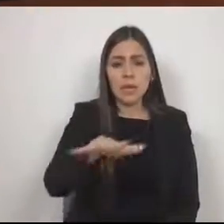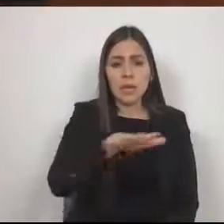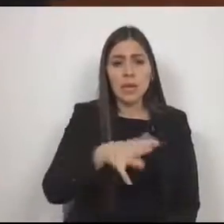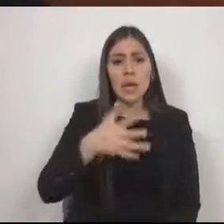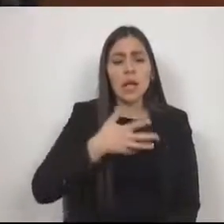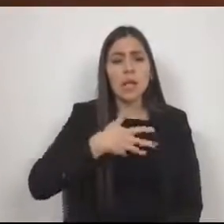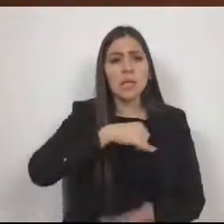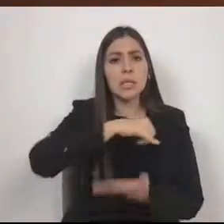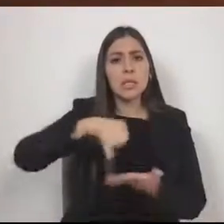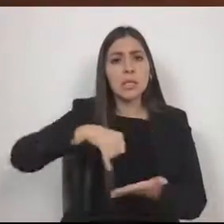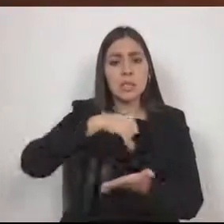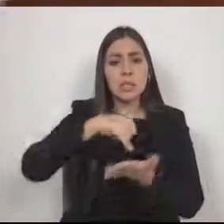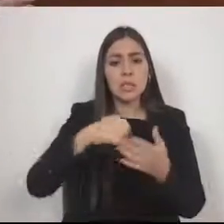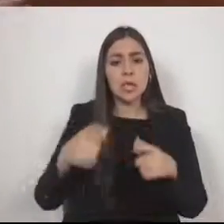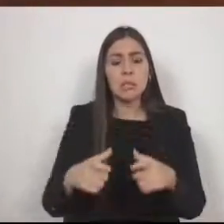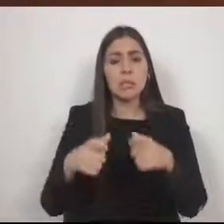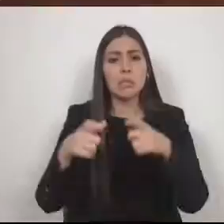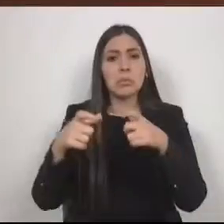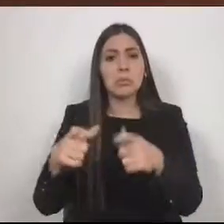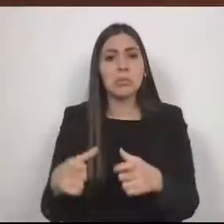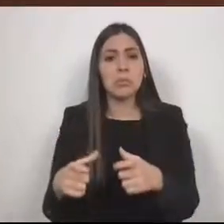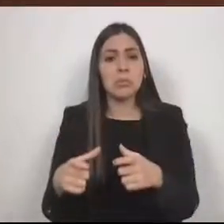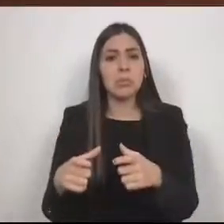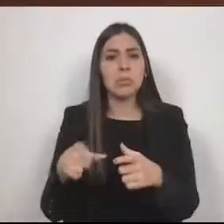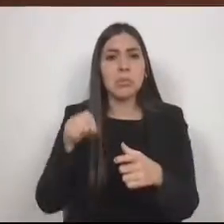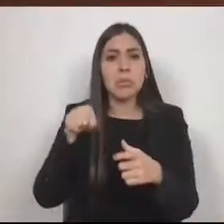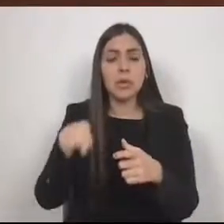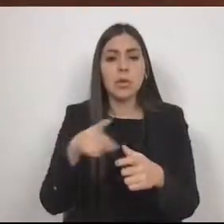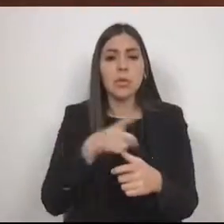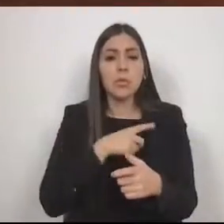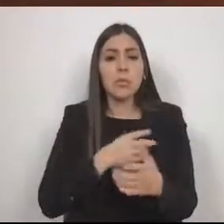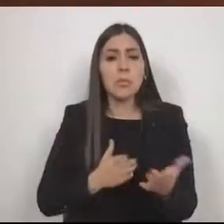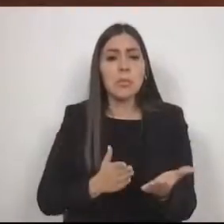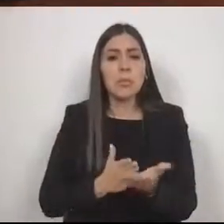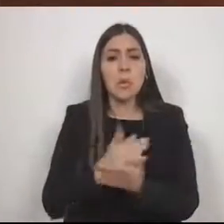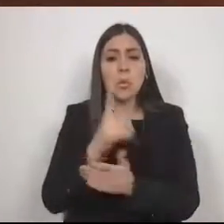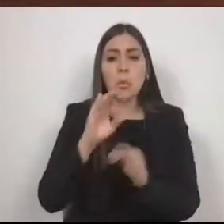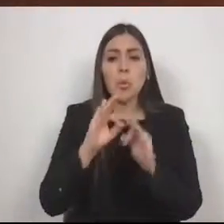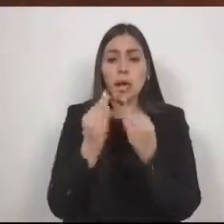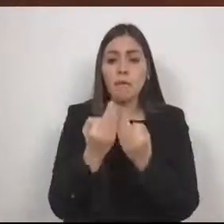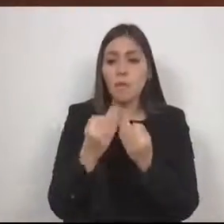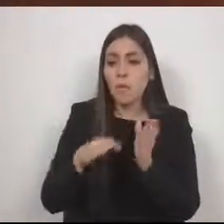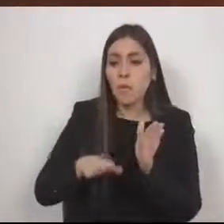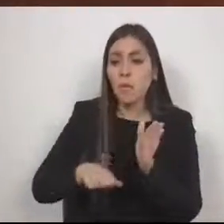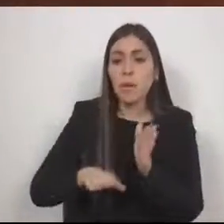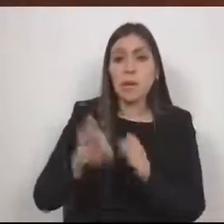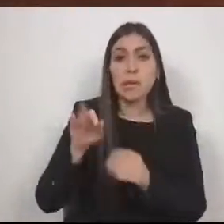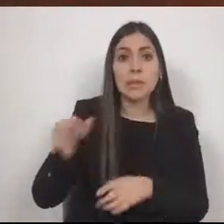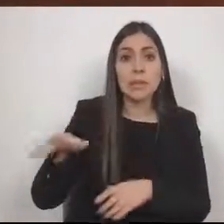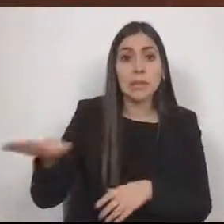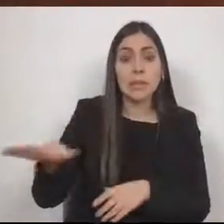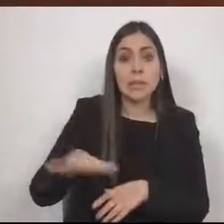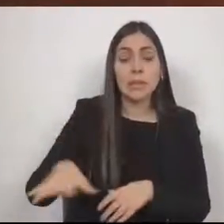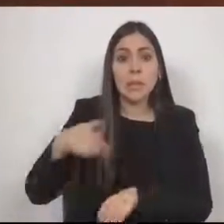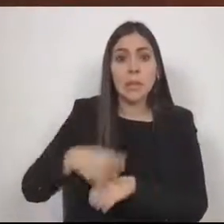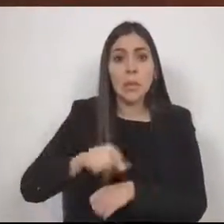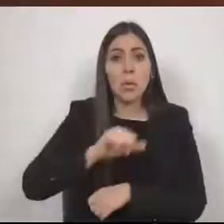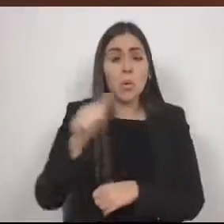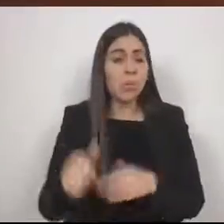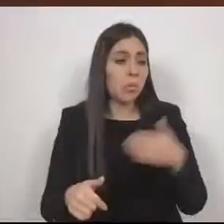solamente de un lado se podría pasar, que es hacia donde estaría el riesgo y del otro lado tenemos un puente